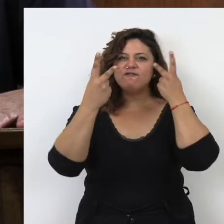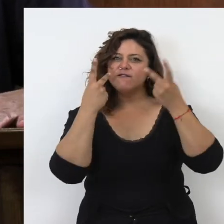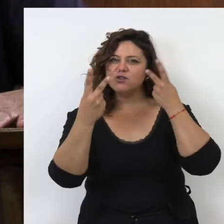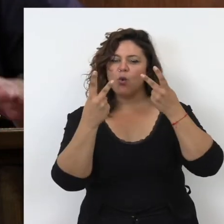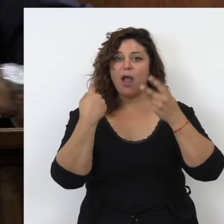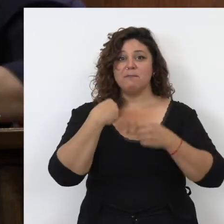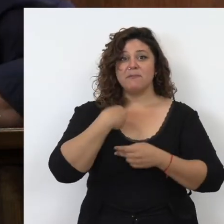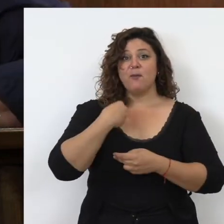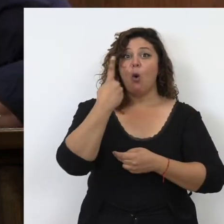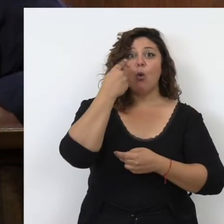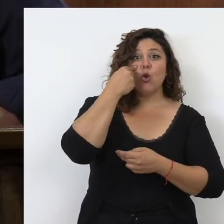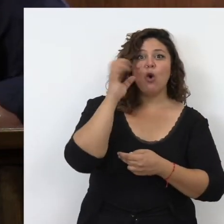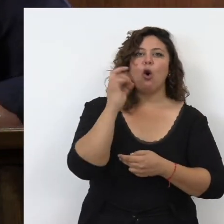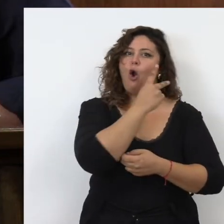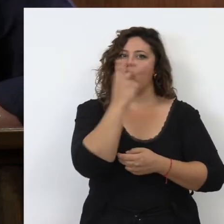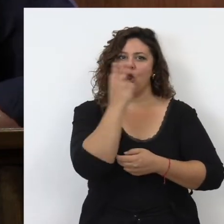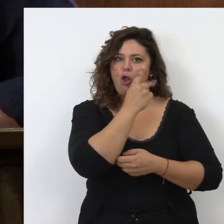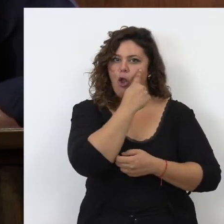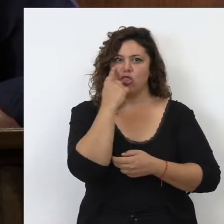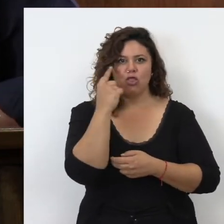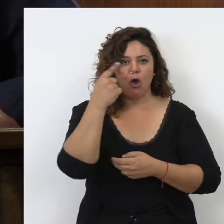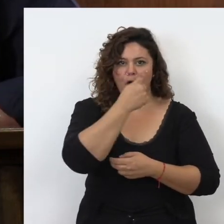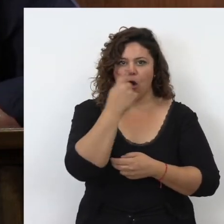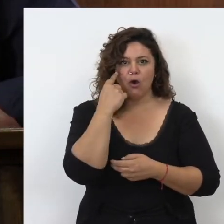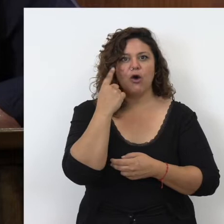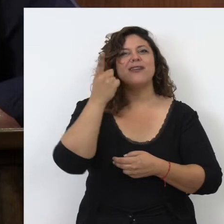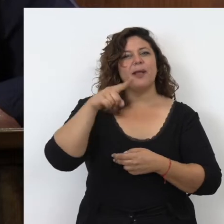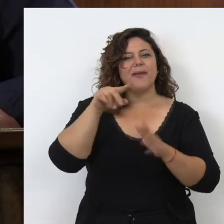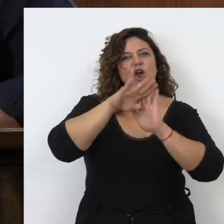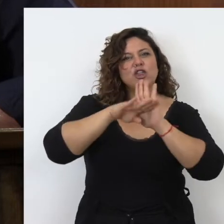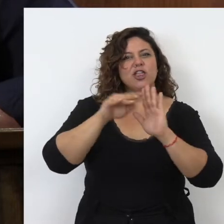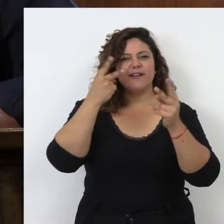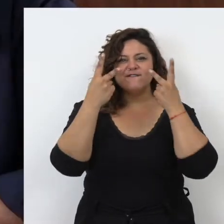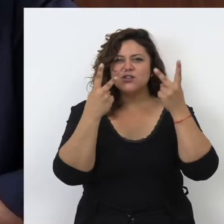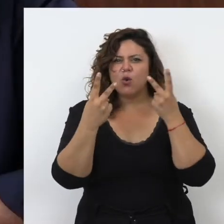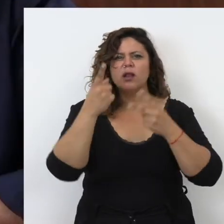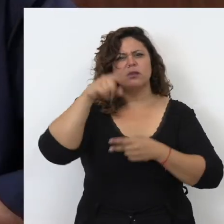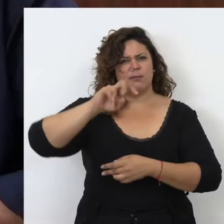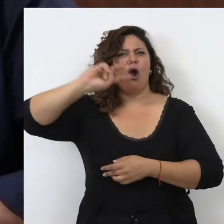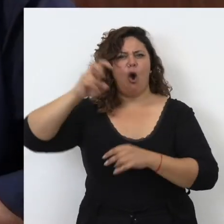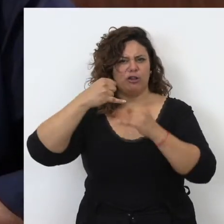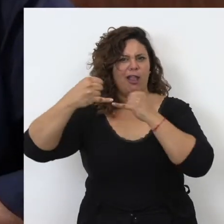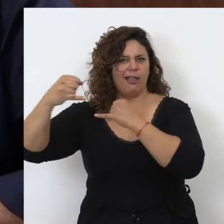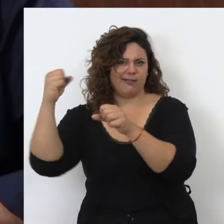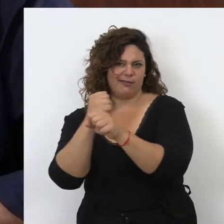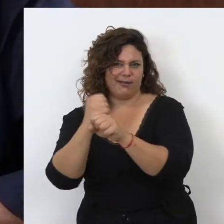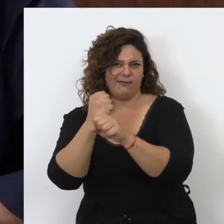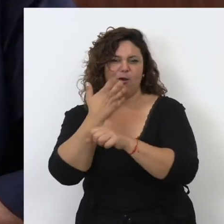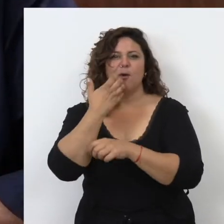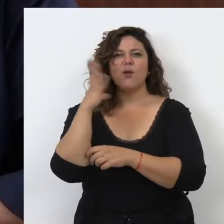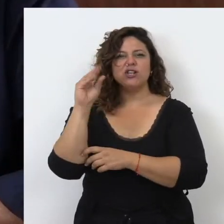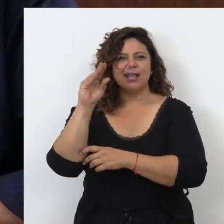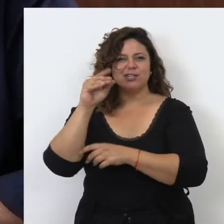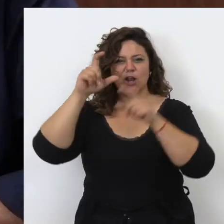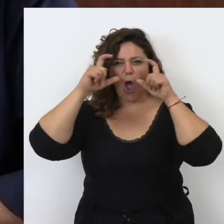visuales, tanto monoculares como binoculares, con las condiciones visuales, junto con otras líneas de trabajo,